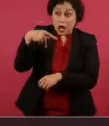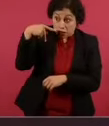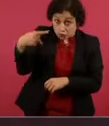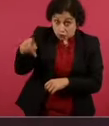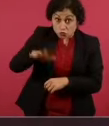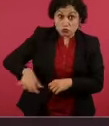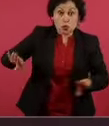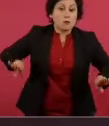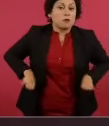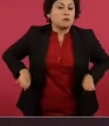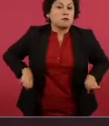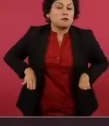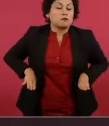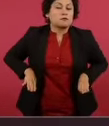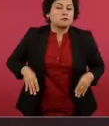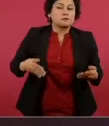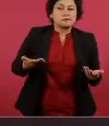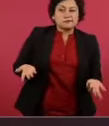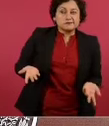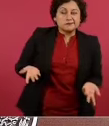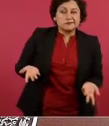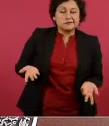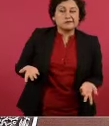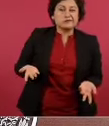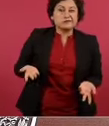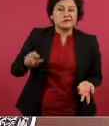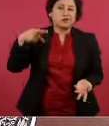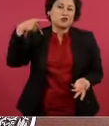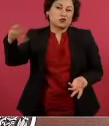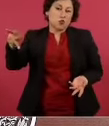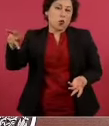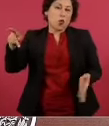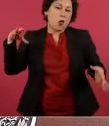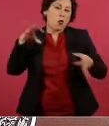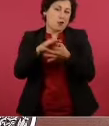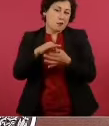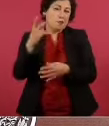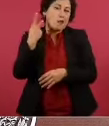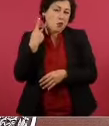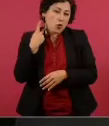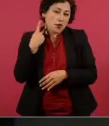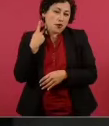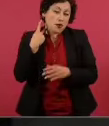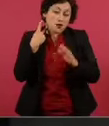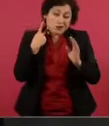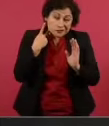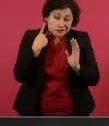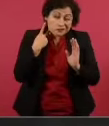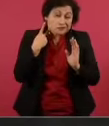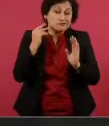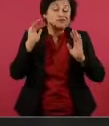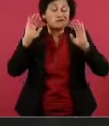en el mejor de los casos, política, muy